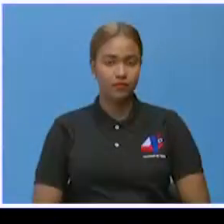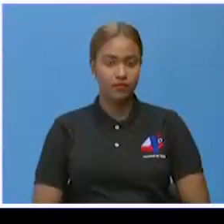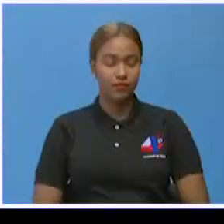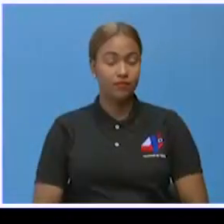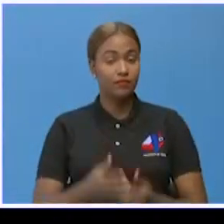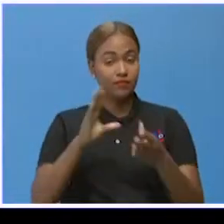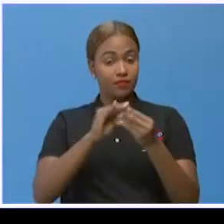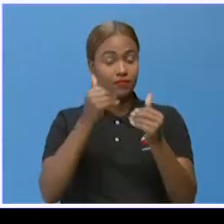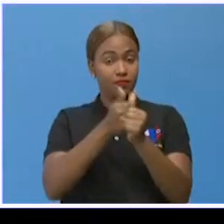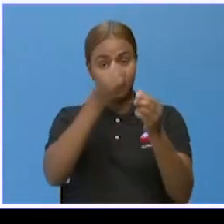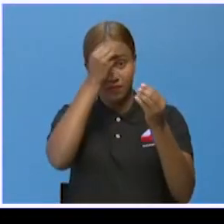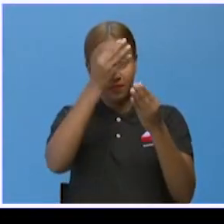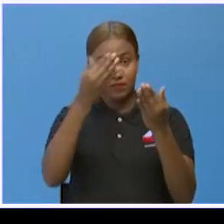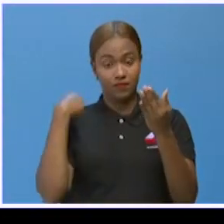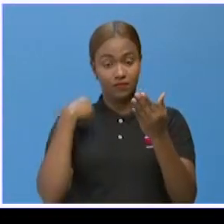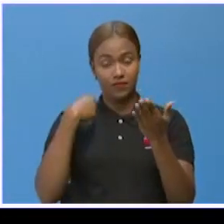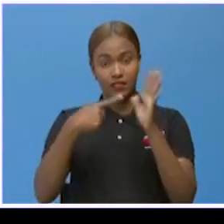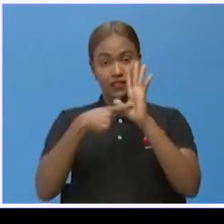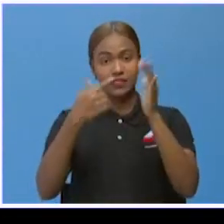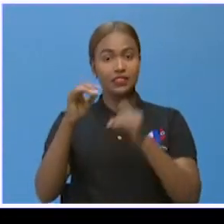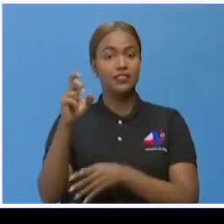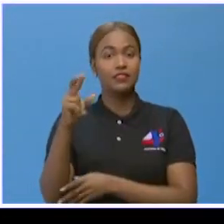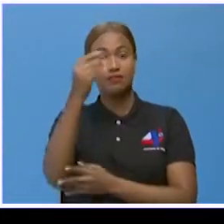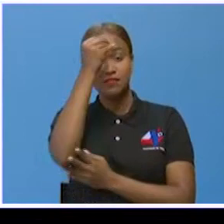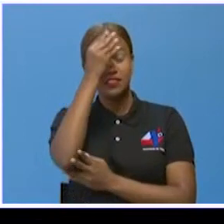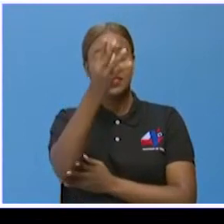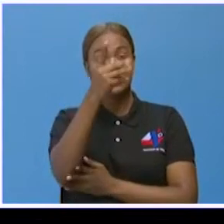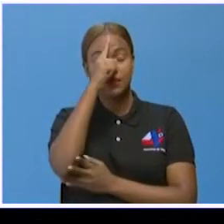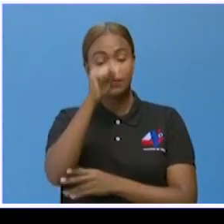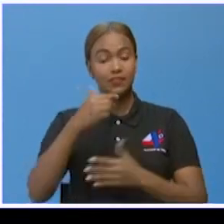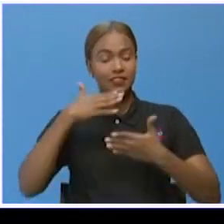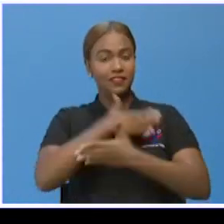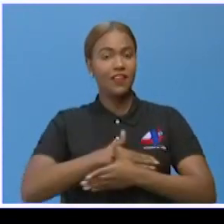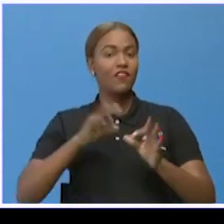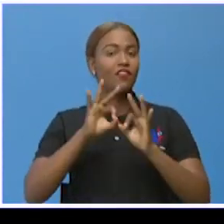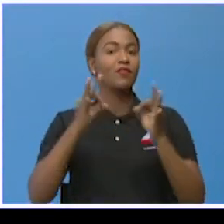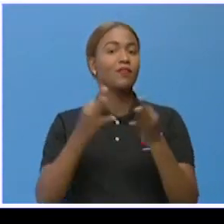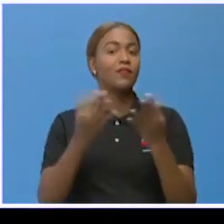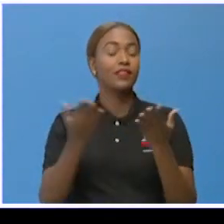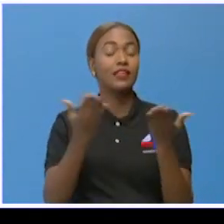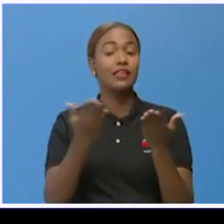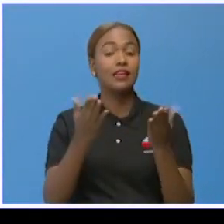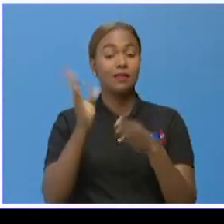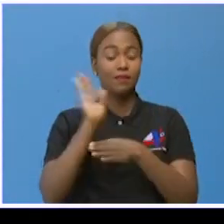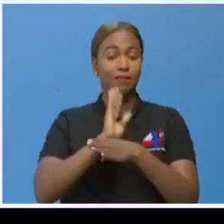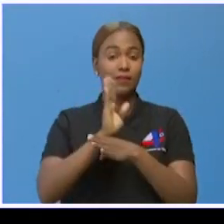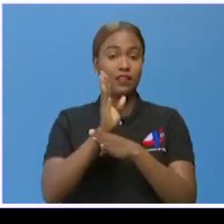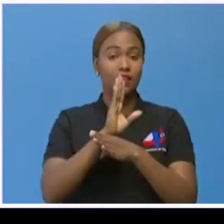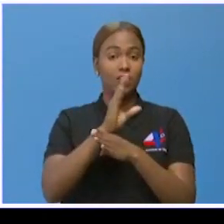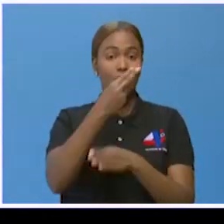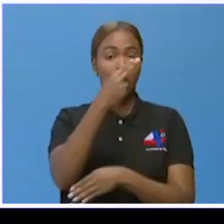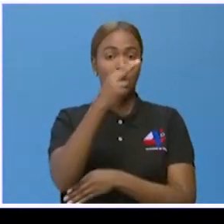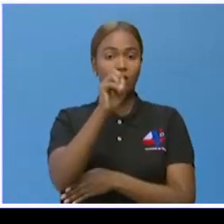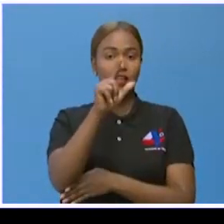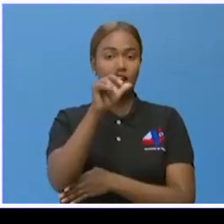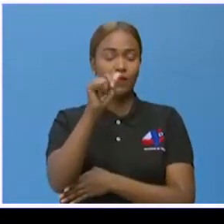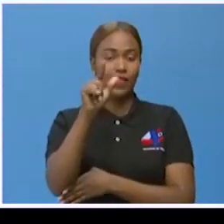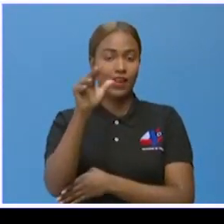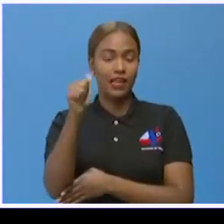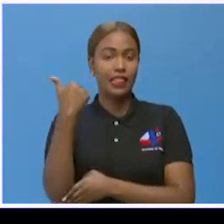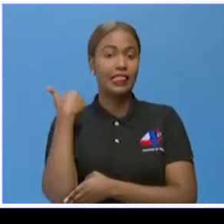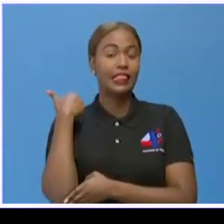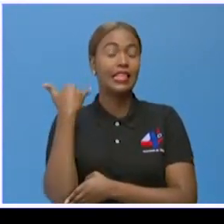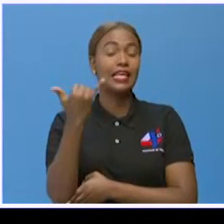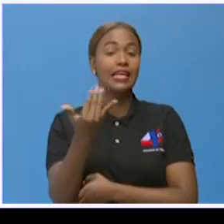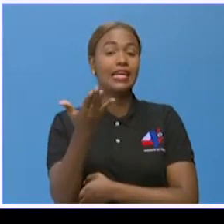A propósito de las informaciones que nos compartí, Esther, les doy un dato para disfrutarlo en familia. Y es que la película Hotel Coppelia está